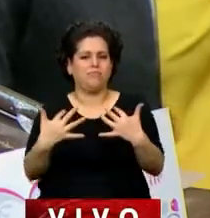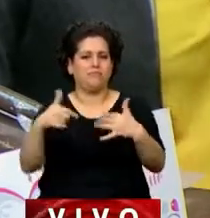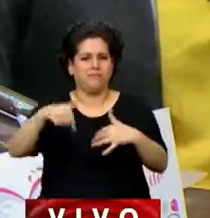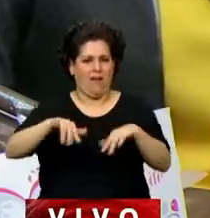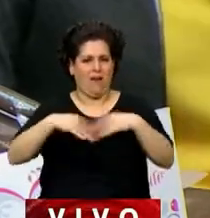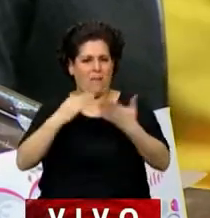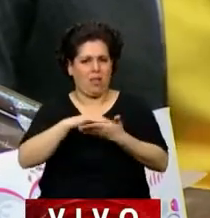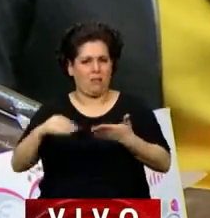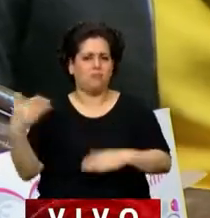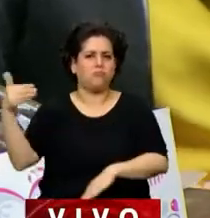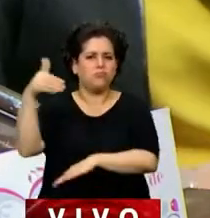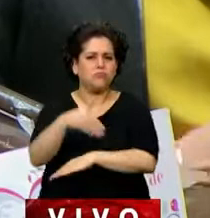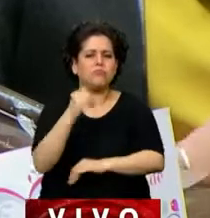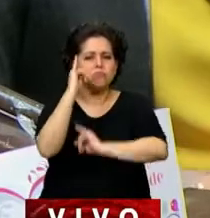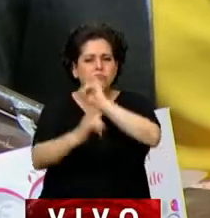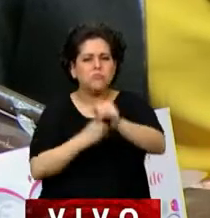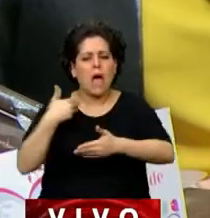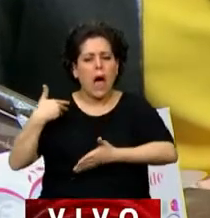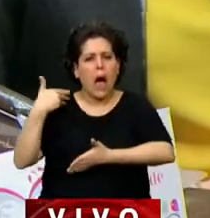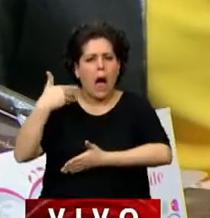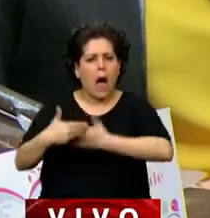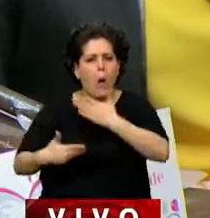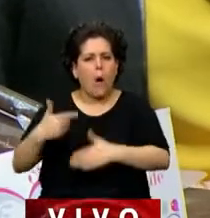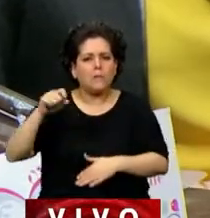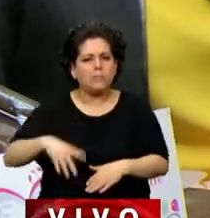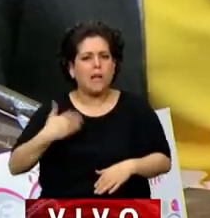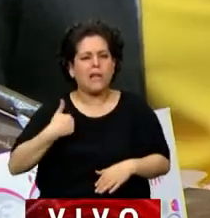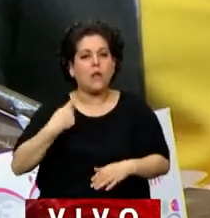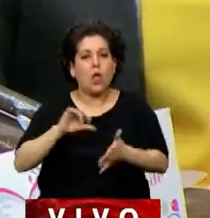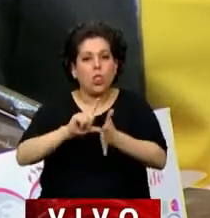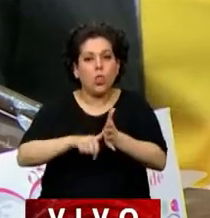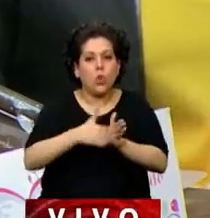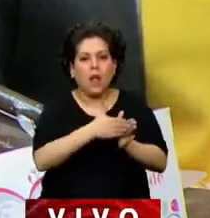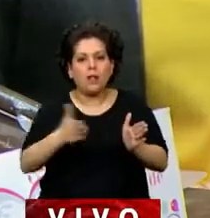en el Congreso, manifestaba los avances que había tenido la Argentina en un año.